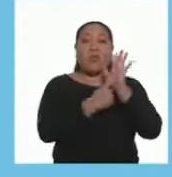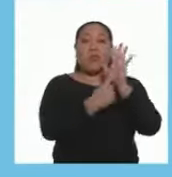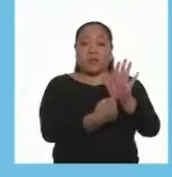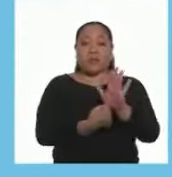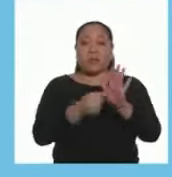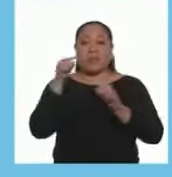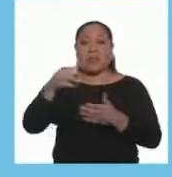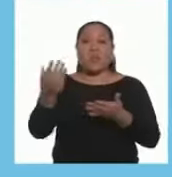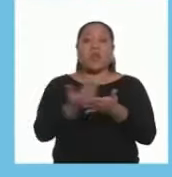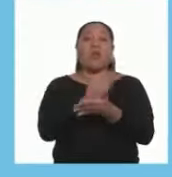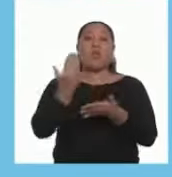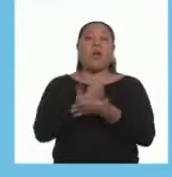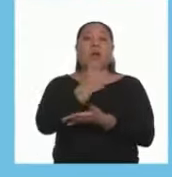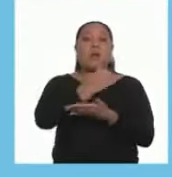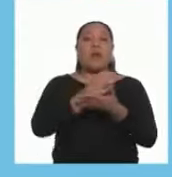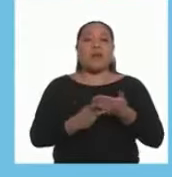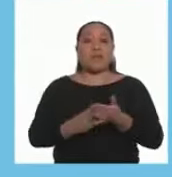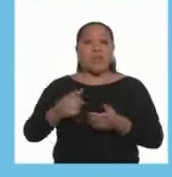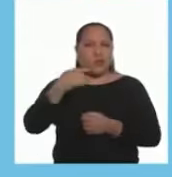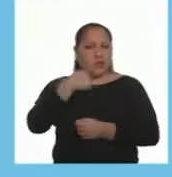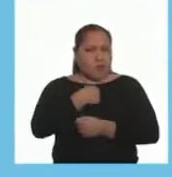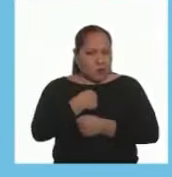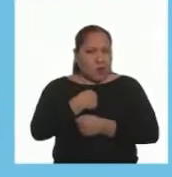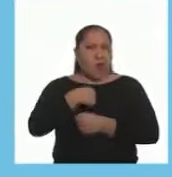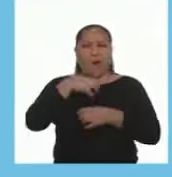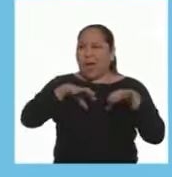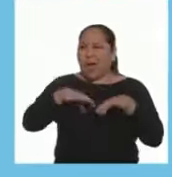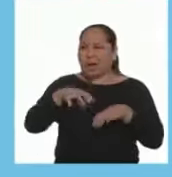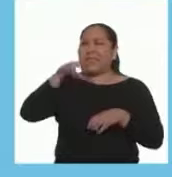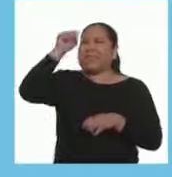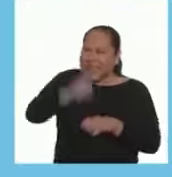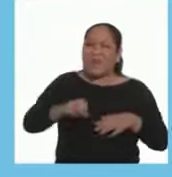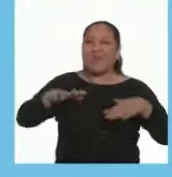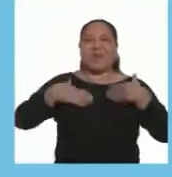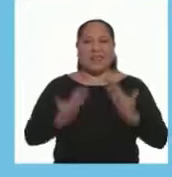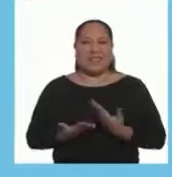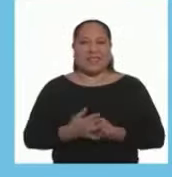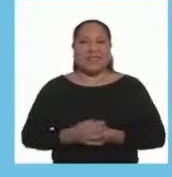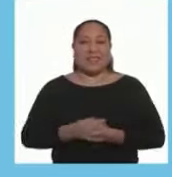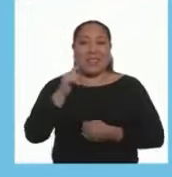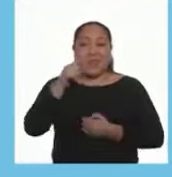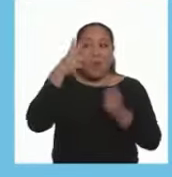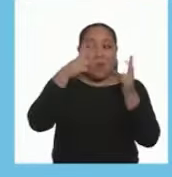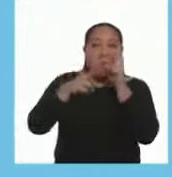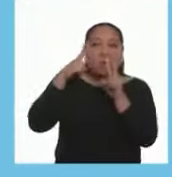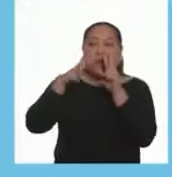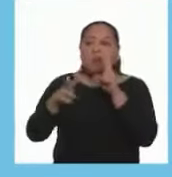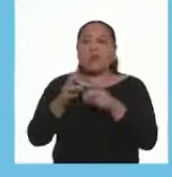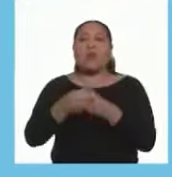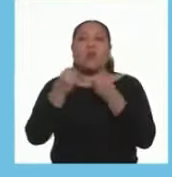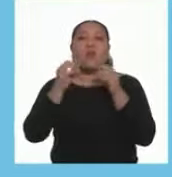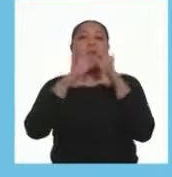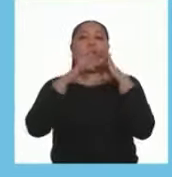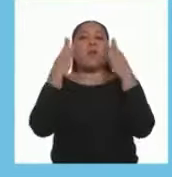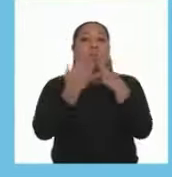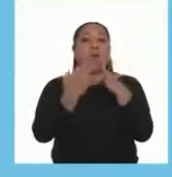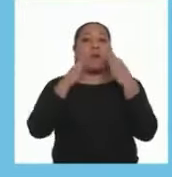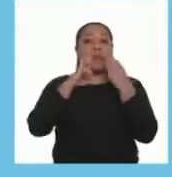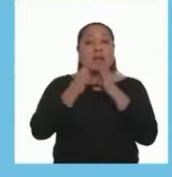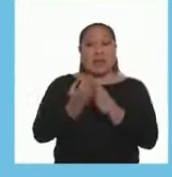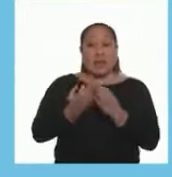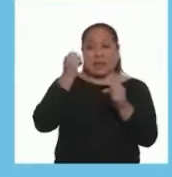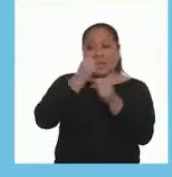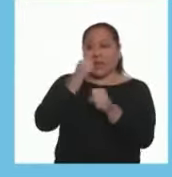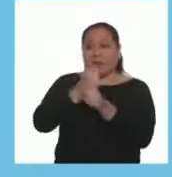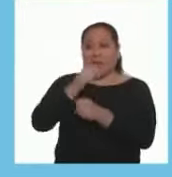semáforo Les voy a presentar Nuestra nueva sección Yo lo hago Yo puedo En la que observaremos